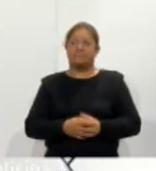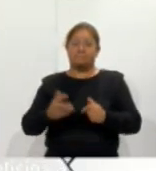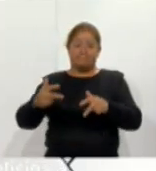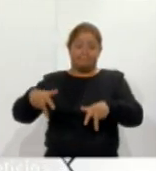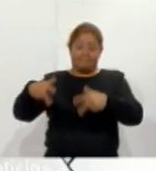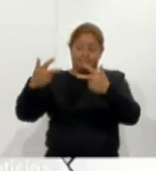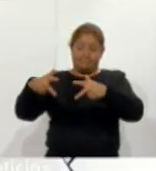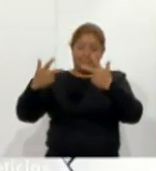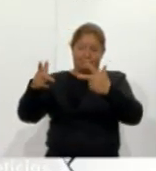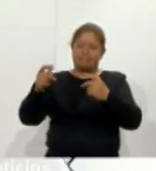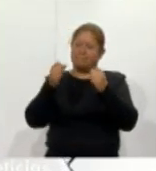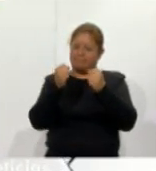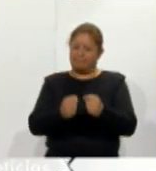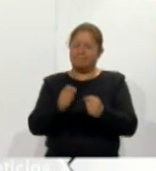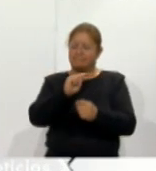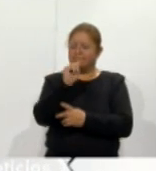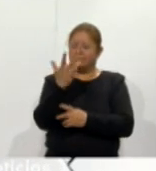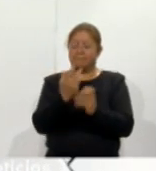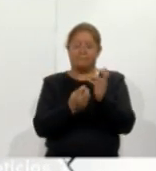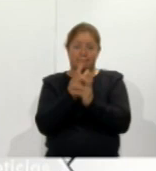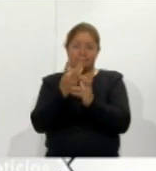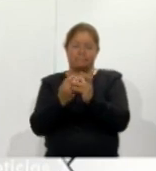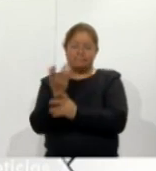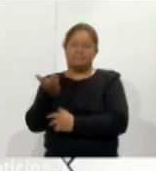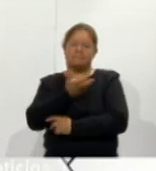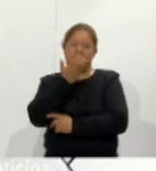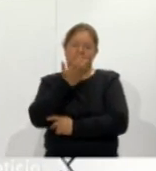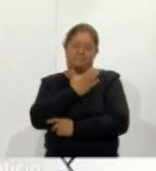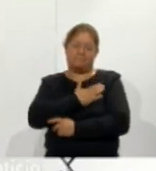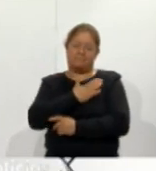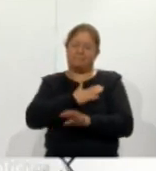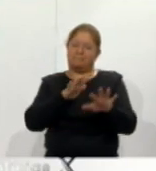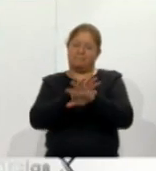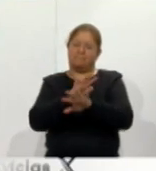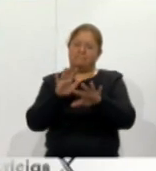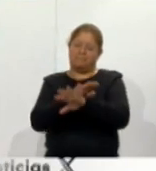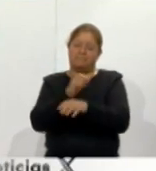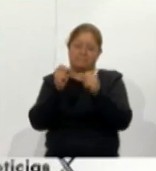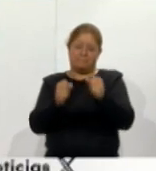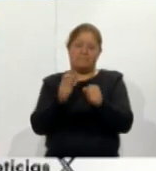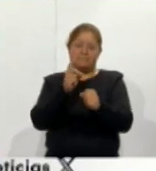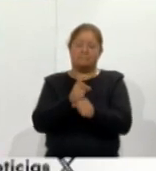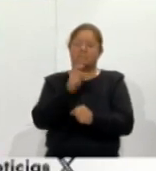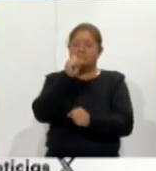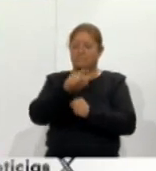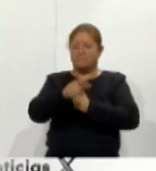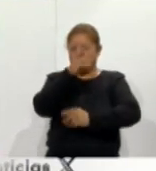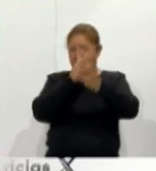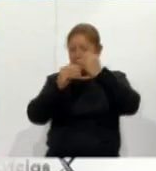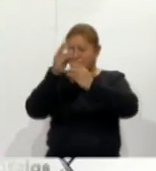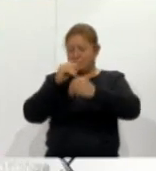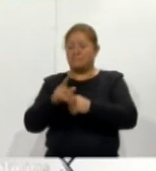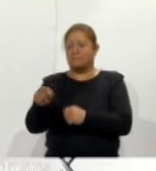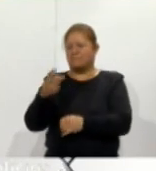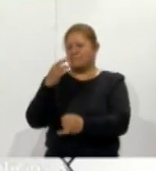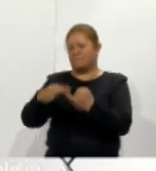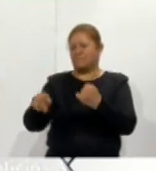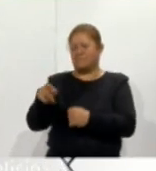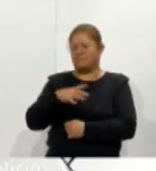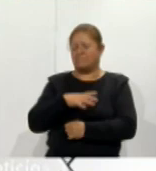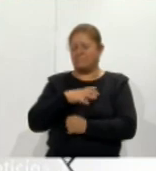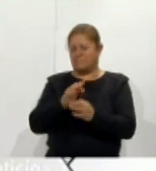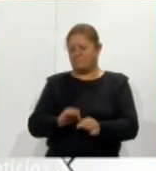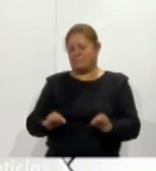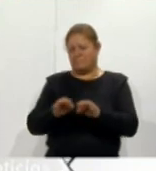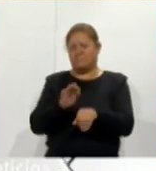sin duda las nuevas tecnologías han cambiado nuestros hábitos tanto sociales como de aprendizaje este último tomó mayor relevancia a partir